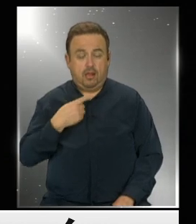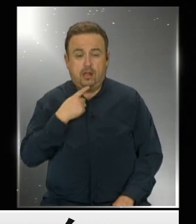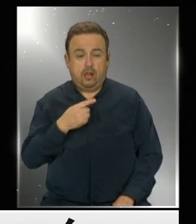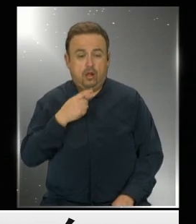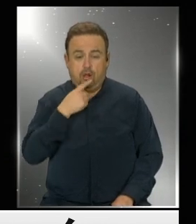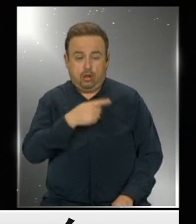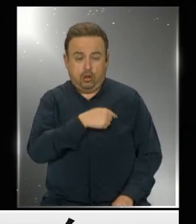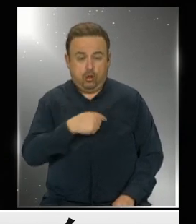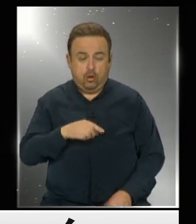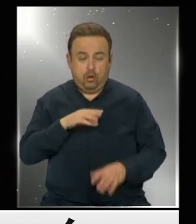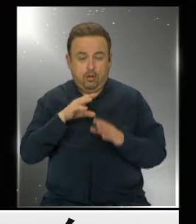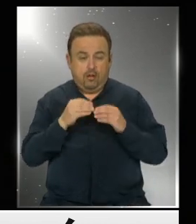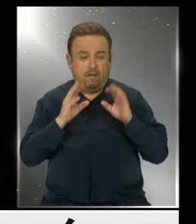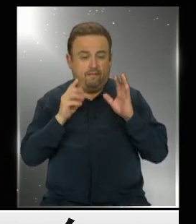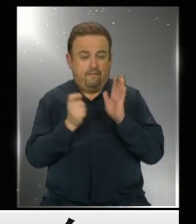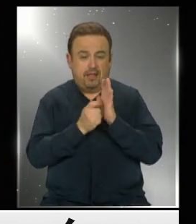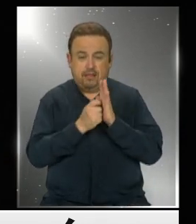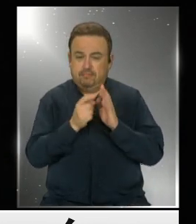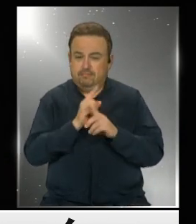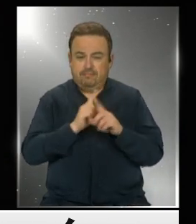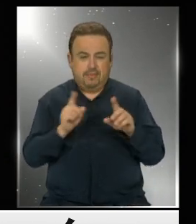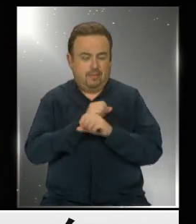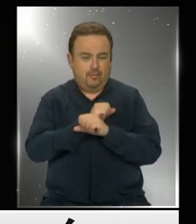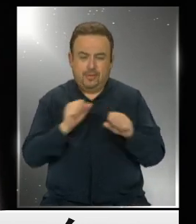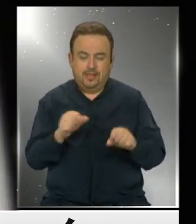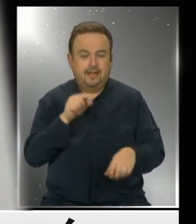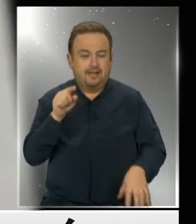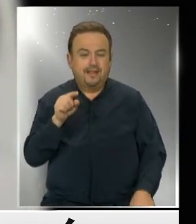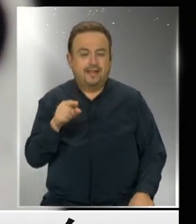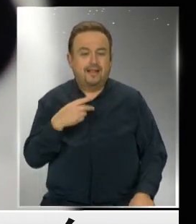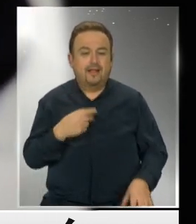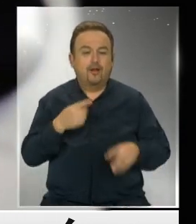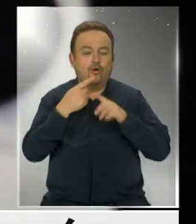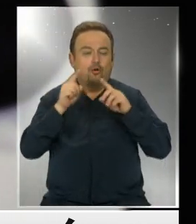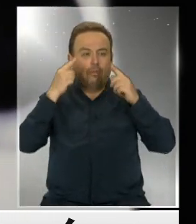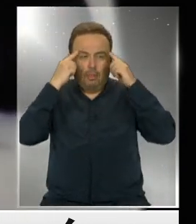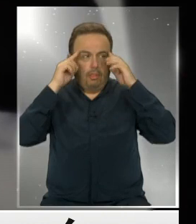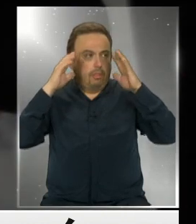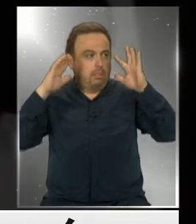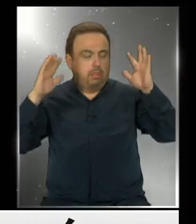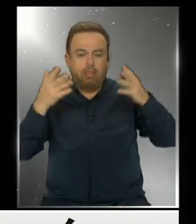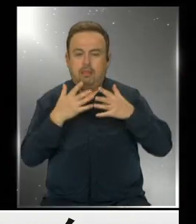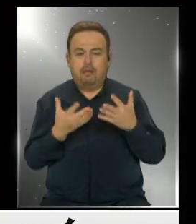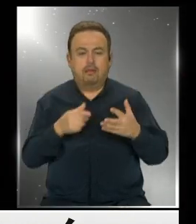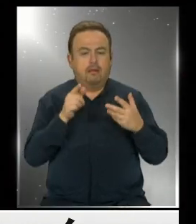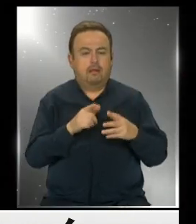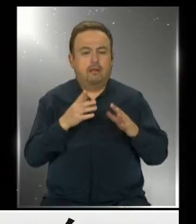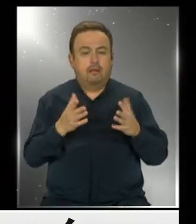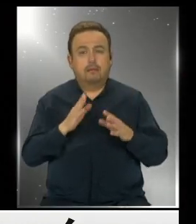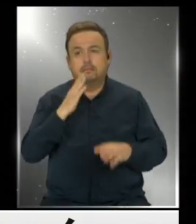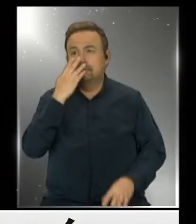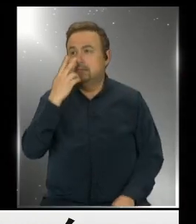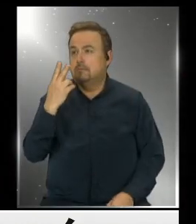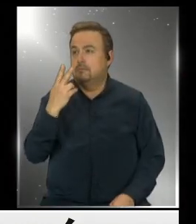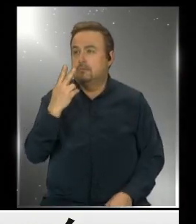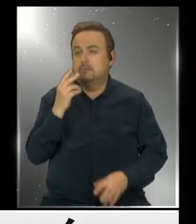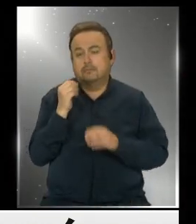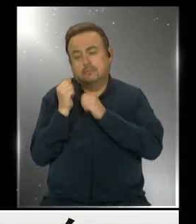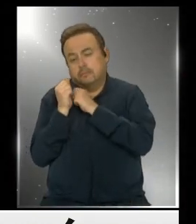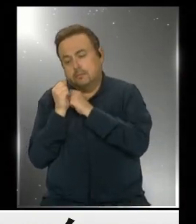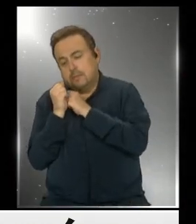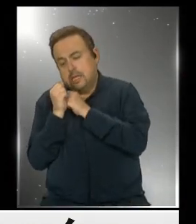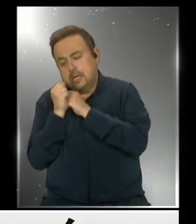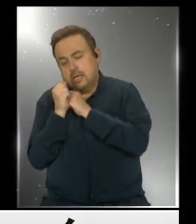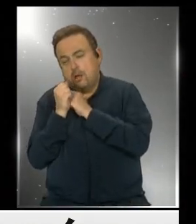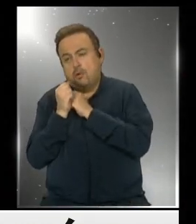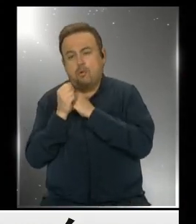dice el nombre completo, su fecha de nacimiento, mi suegro, imposible. Si él vivía otro mundo. De hecho, pasaba pegado en la pared o en un